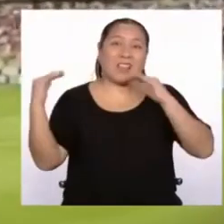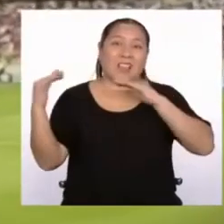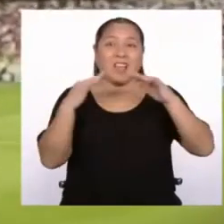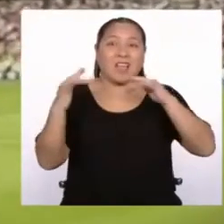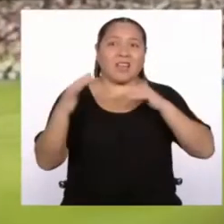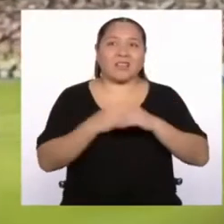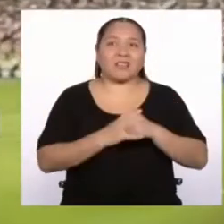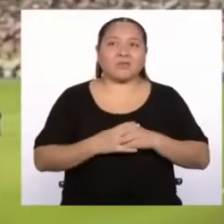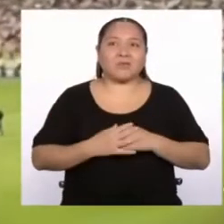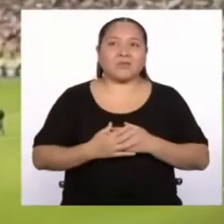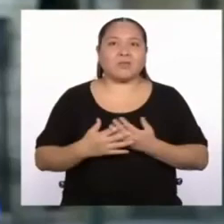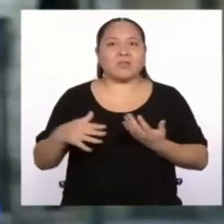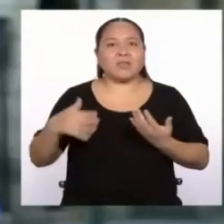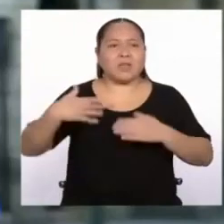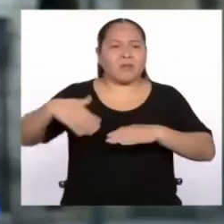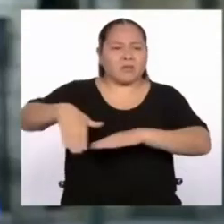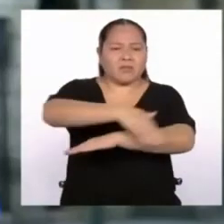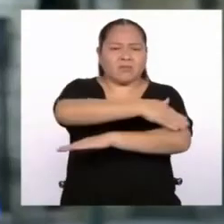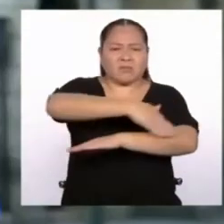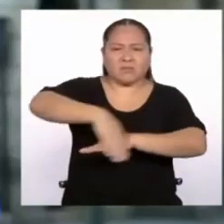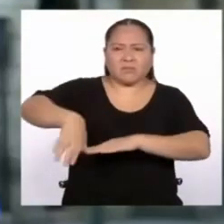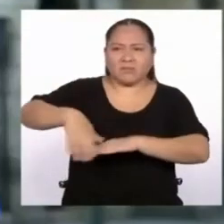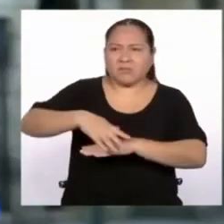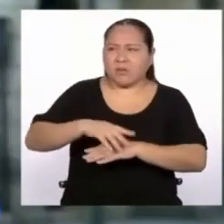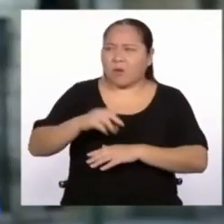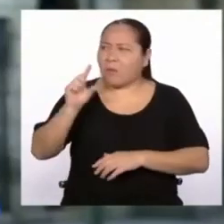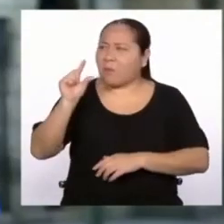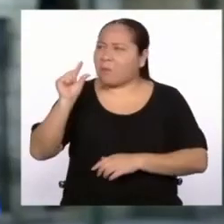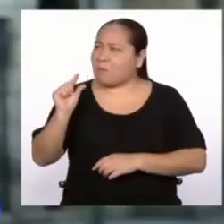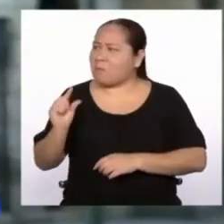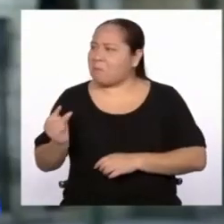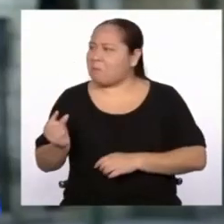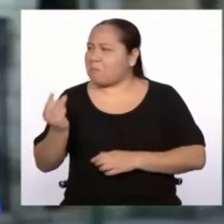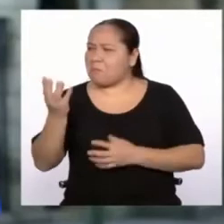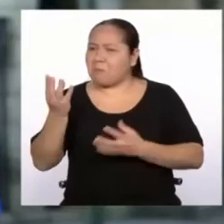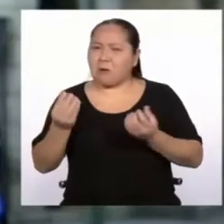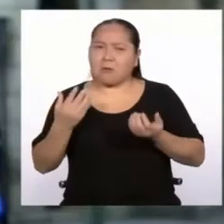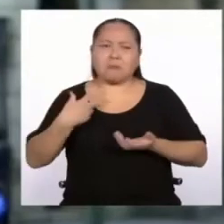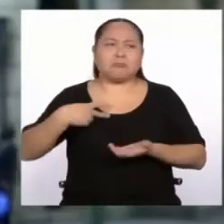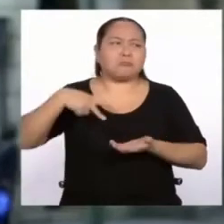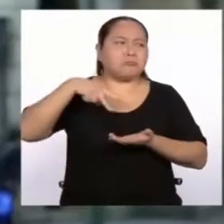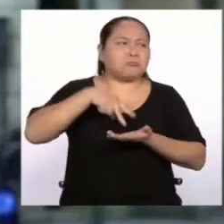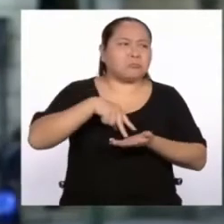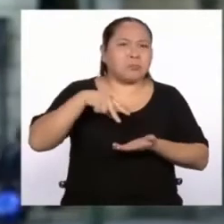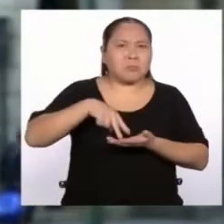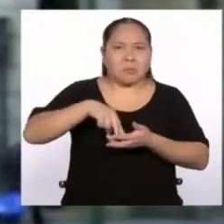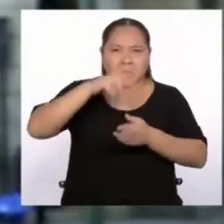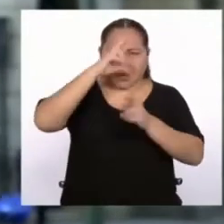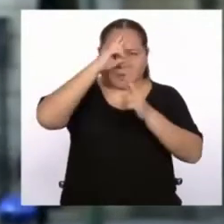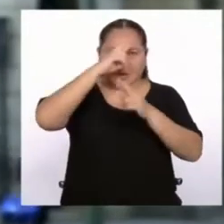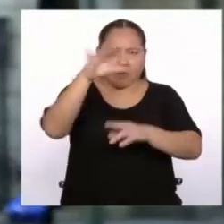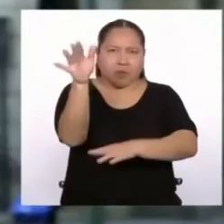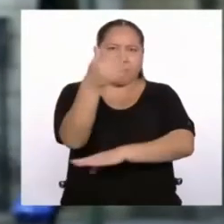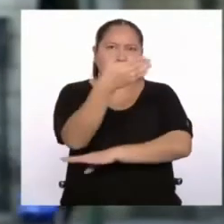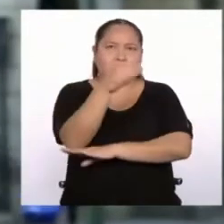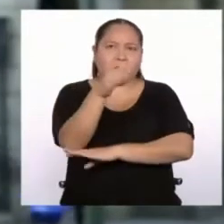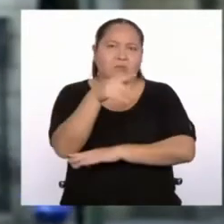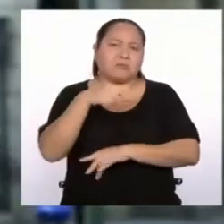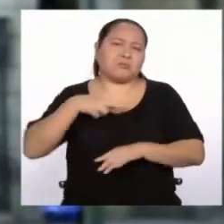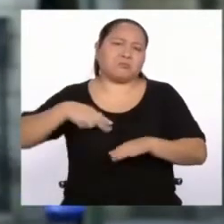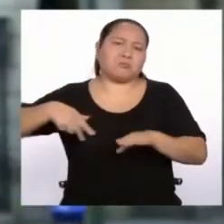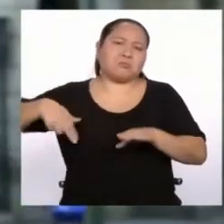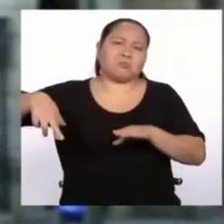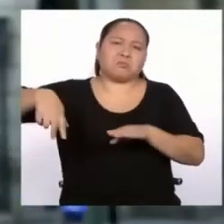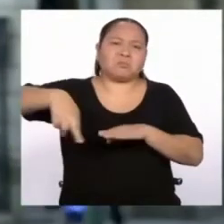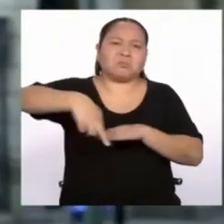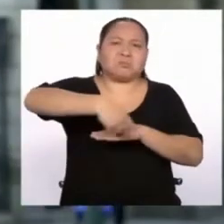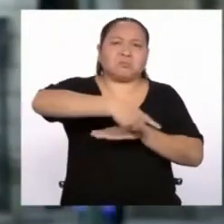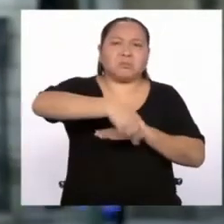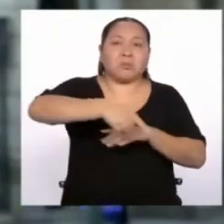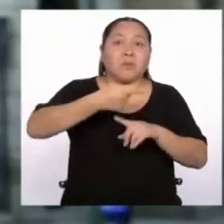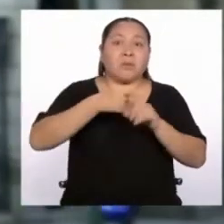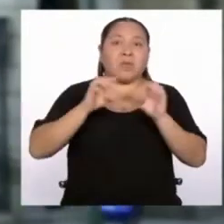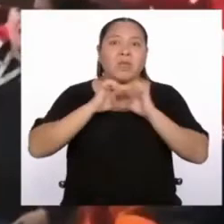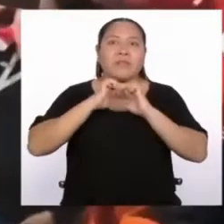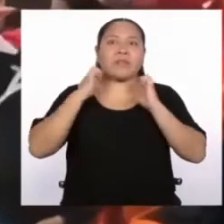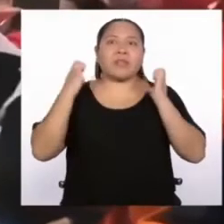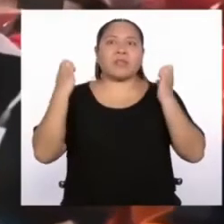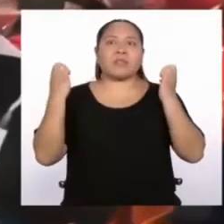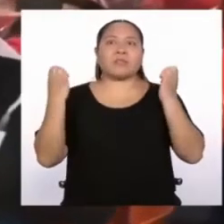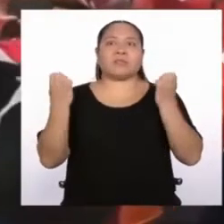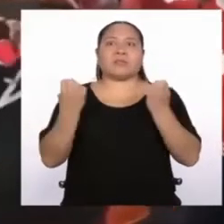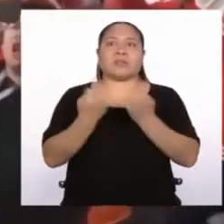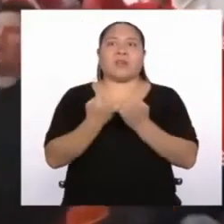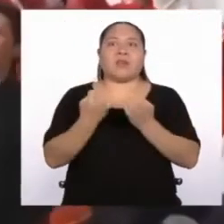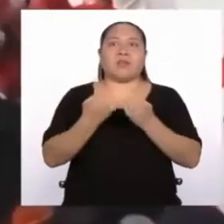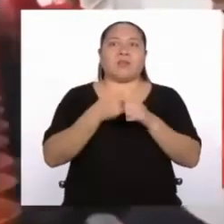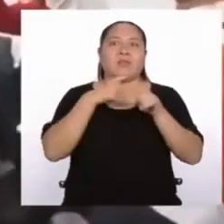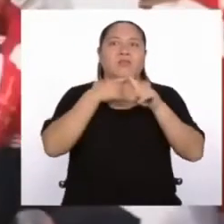en la vía pública, serían muy pocos los que se parasen a cantarlo o respetar la bandera, seguirían caminando. Pero en el Estadio como que la cosa se